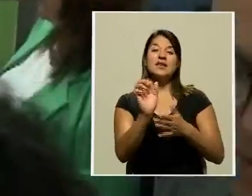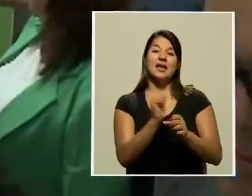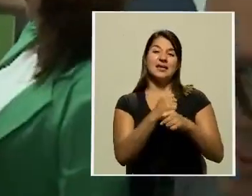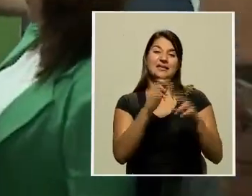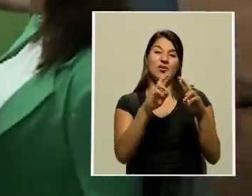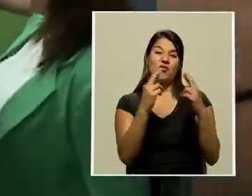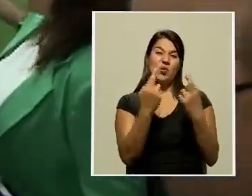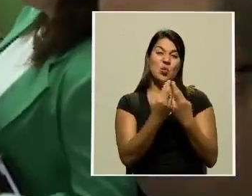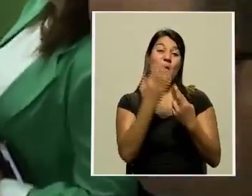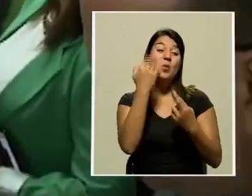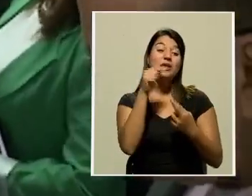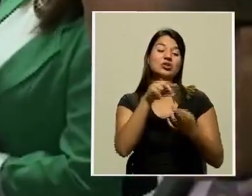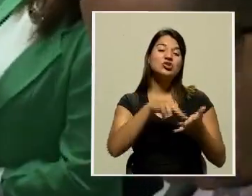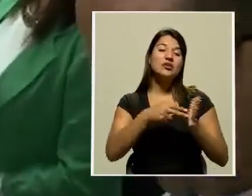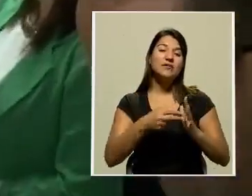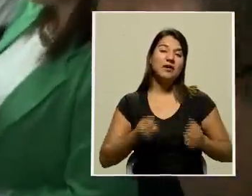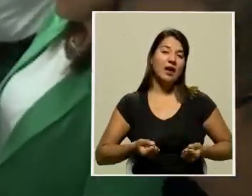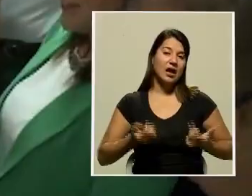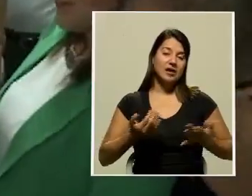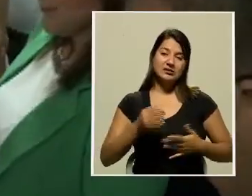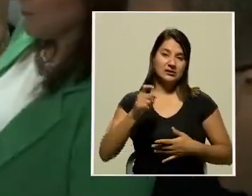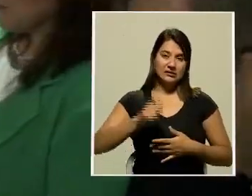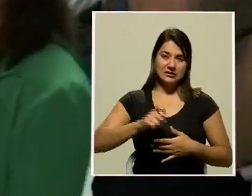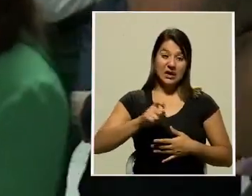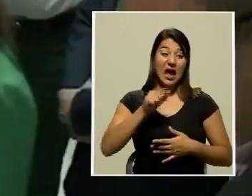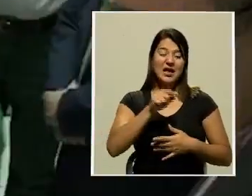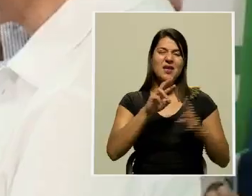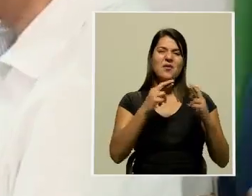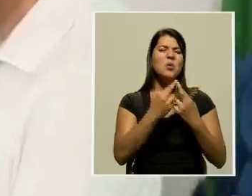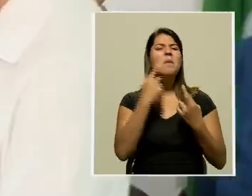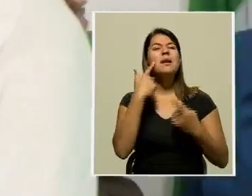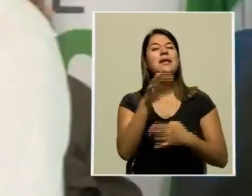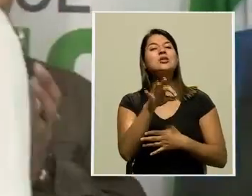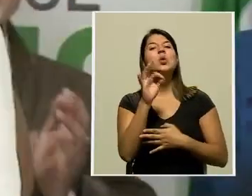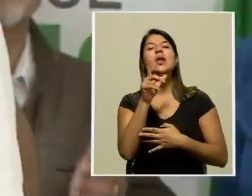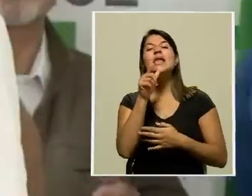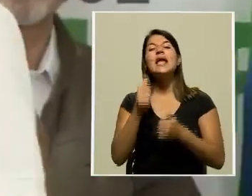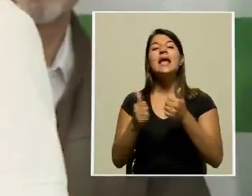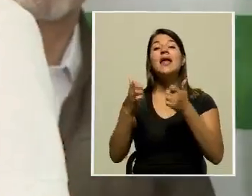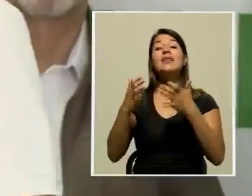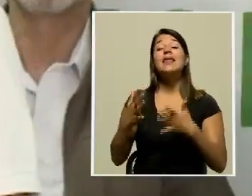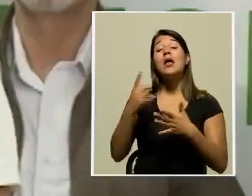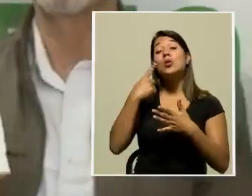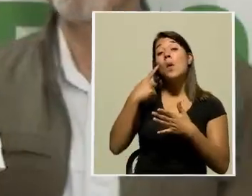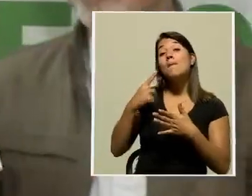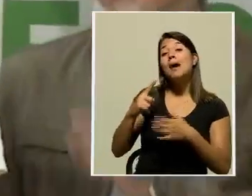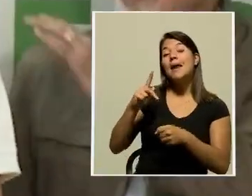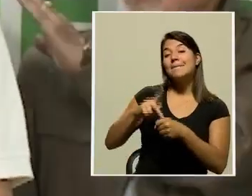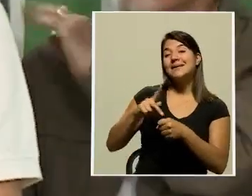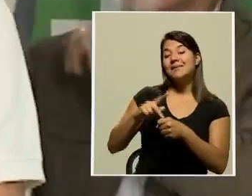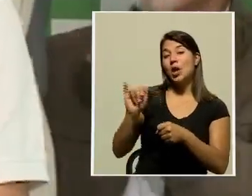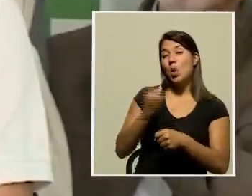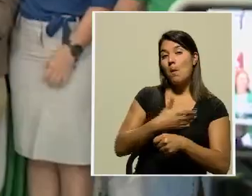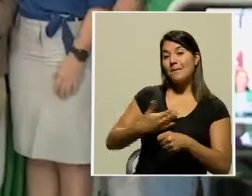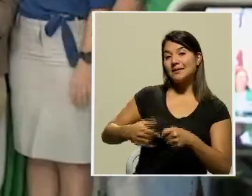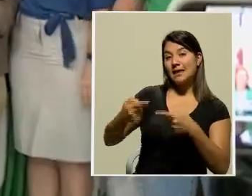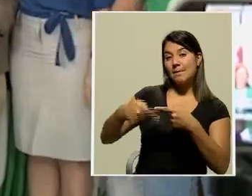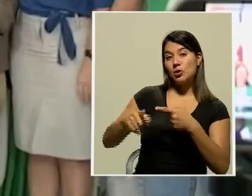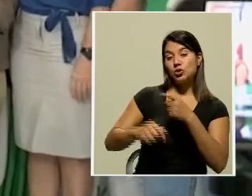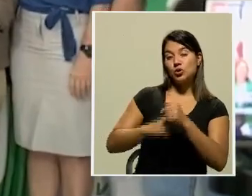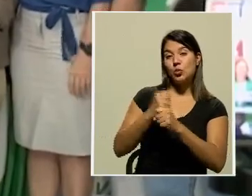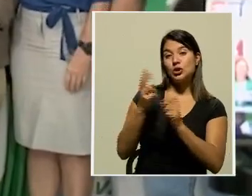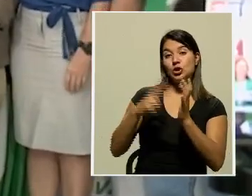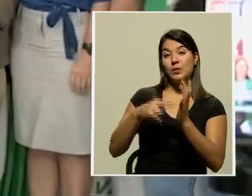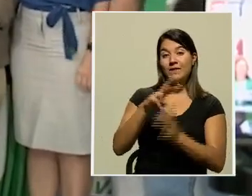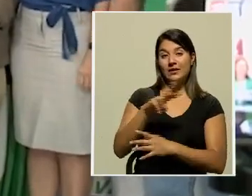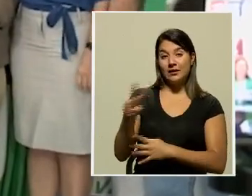elecciones internas que definirán al candidato presidencial para el proceso electoral del 2022 de esta agrupación política.